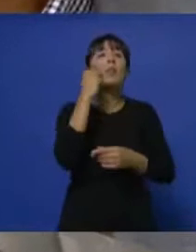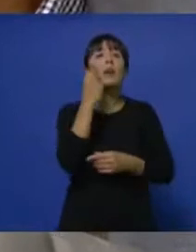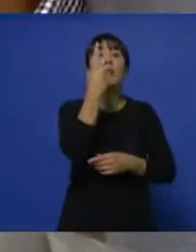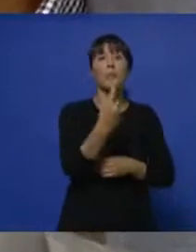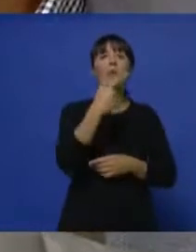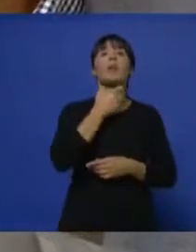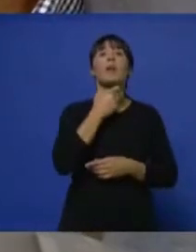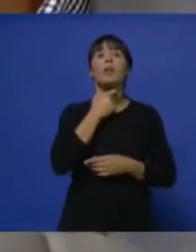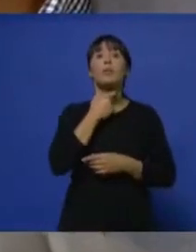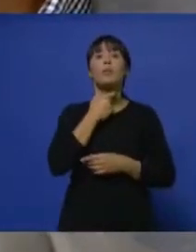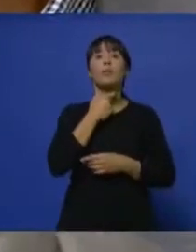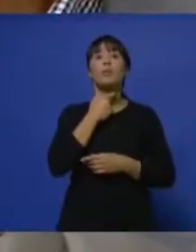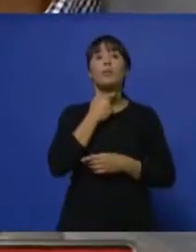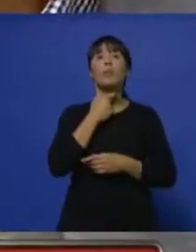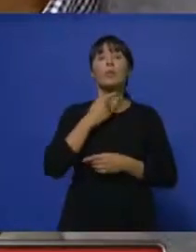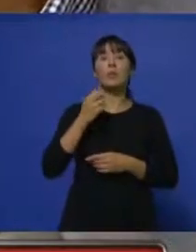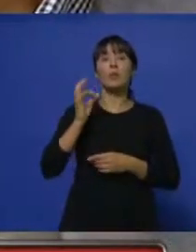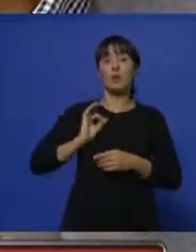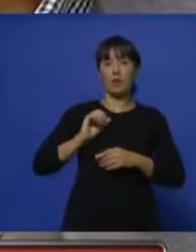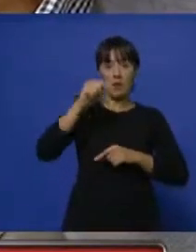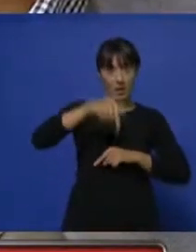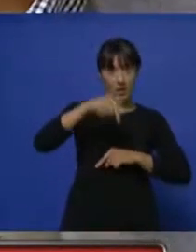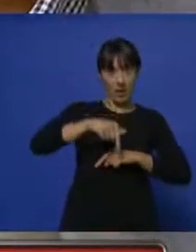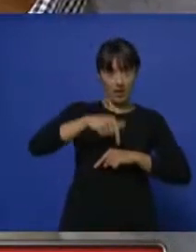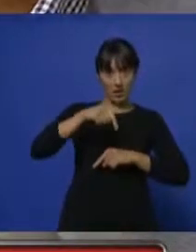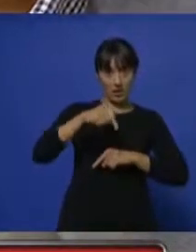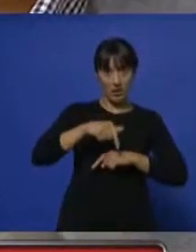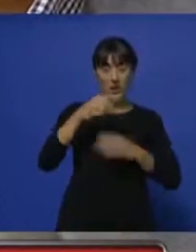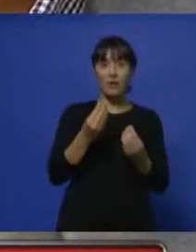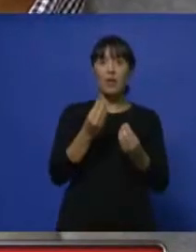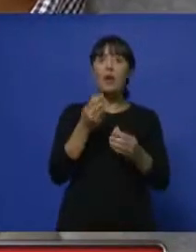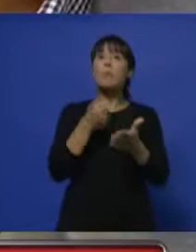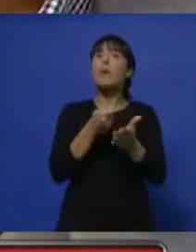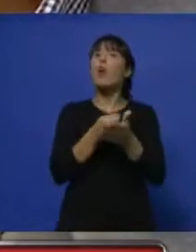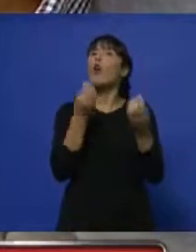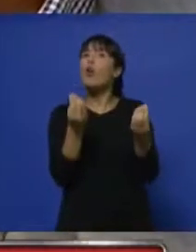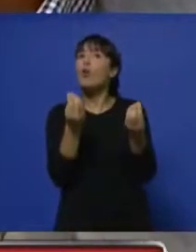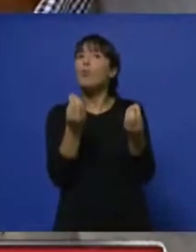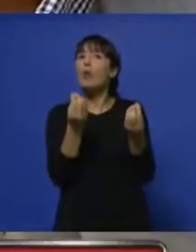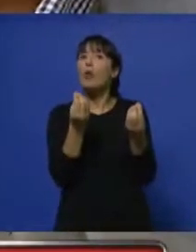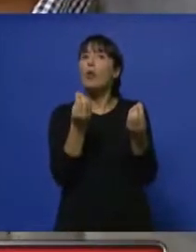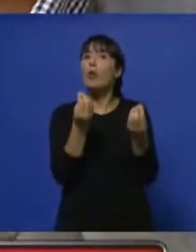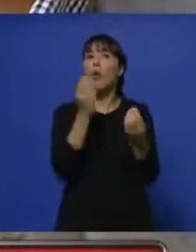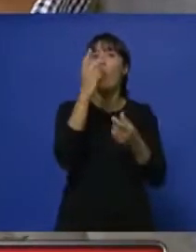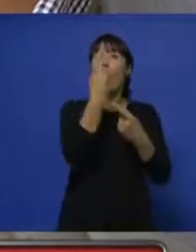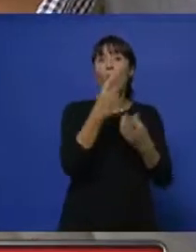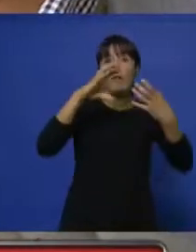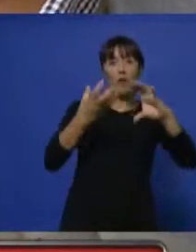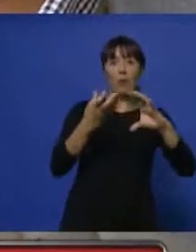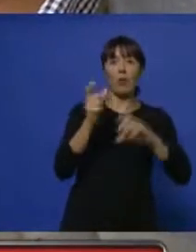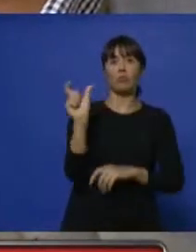corriente año, el sistema se unifique en la forma de pago para abordar el transporte urbano de pasajeros,